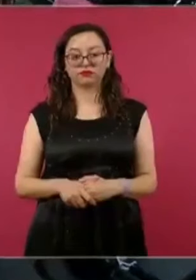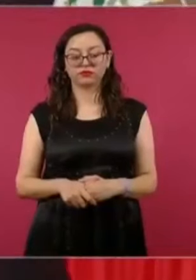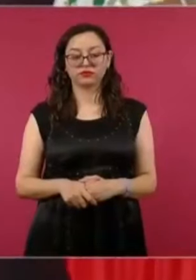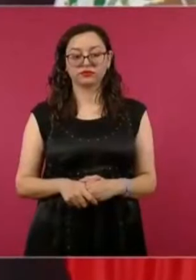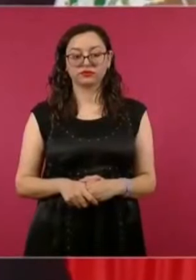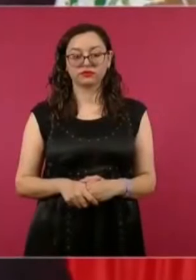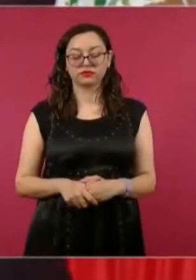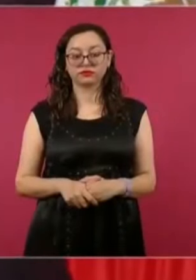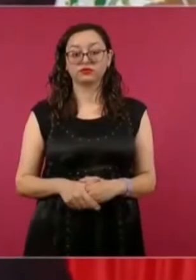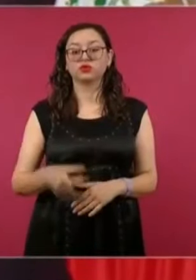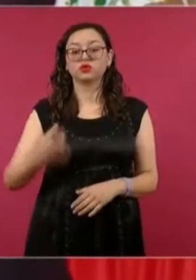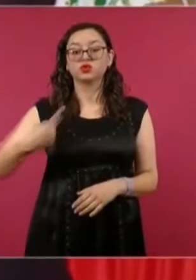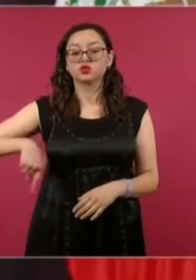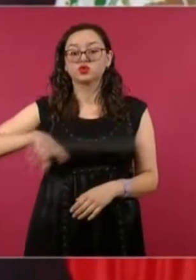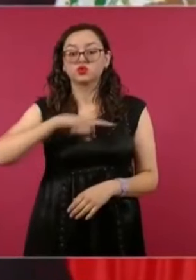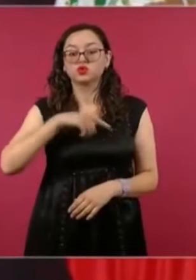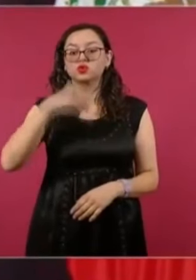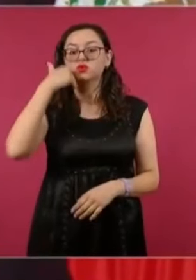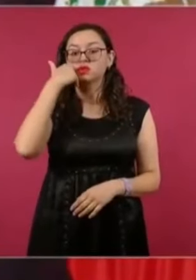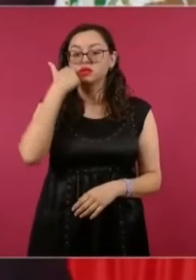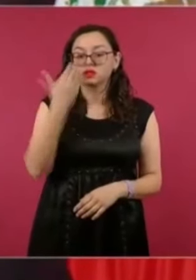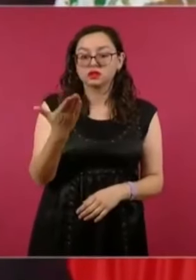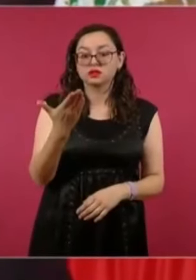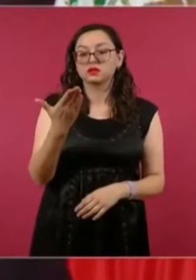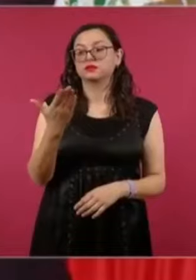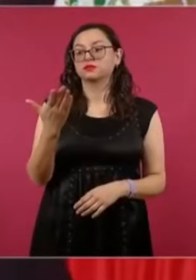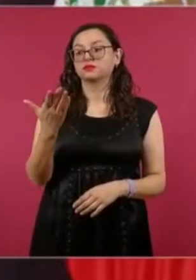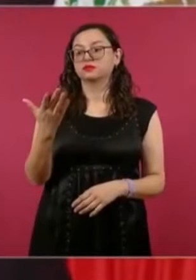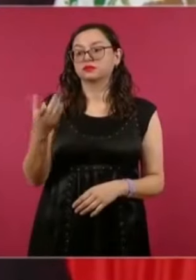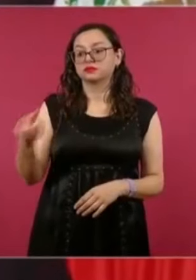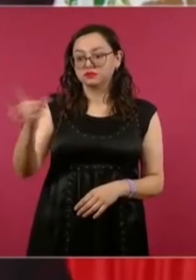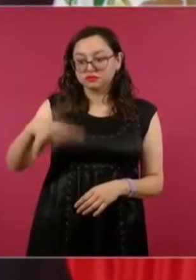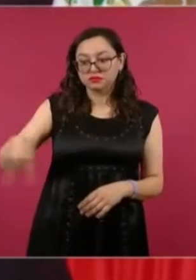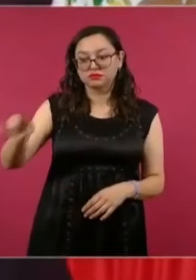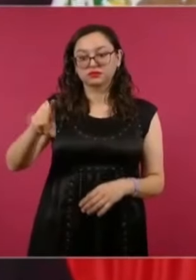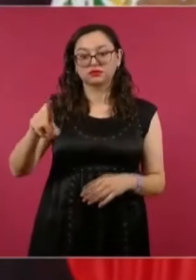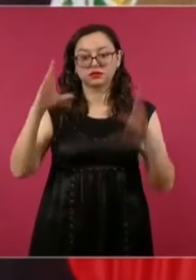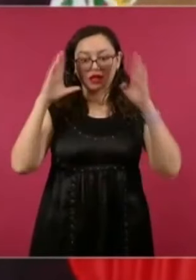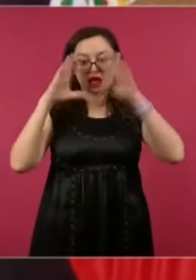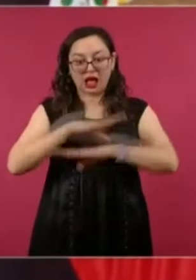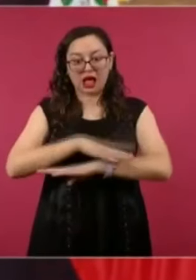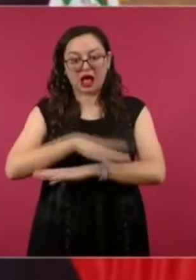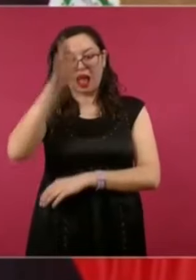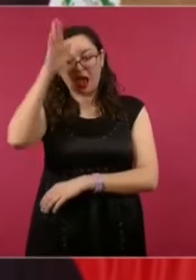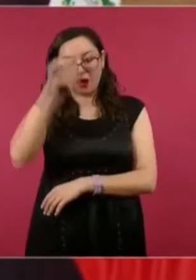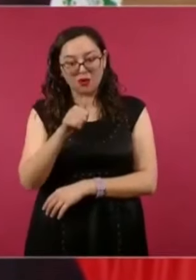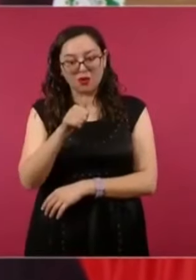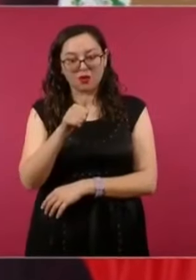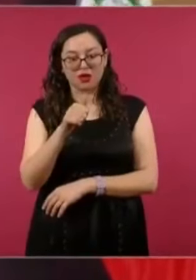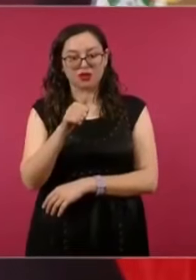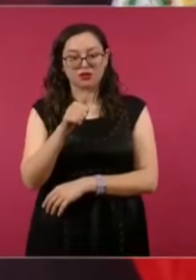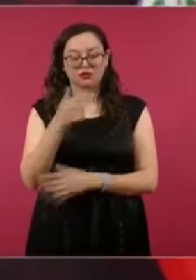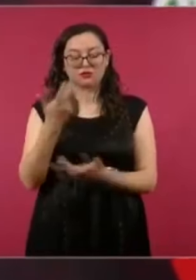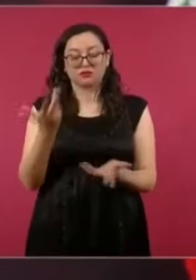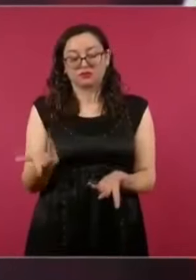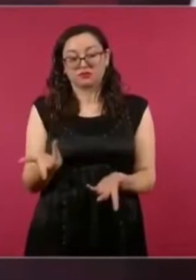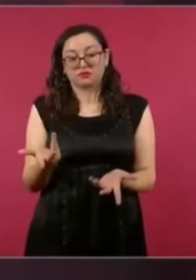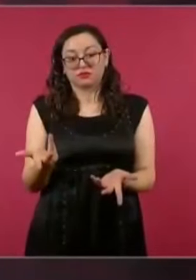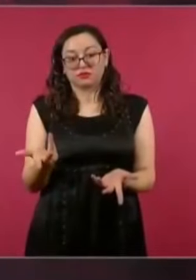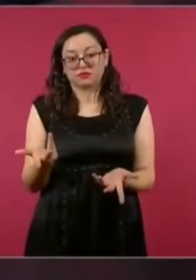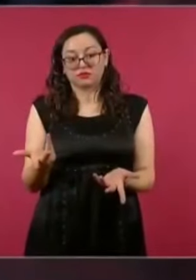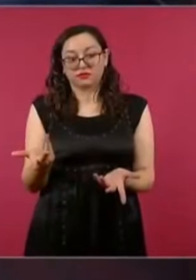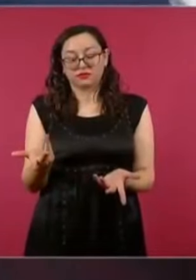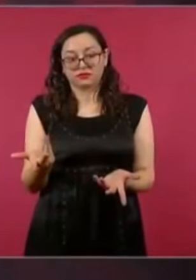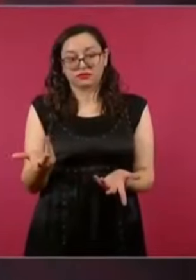Estamos buscando que lleguen a un acuerdo para que si ellos toman una decisión de deportar lo hagan